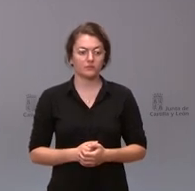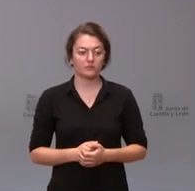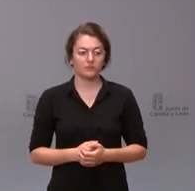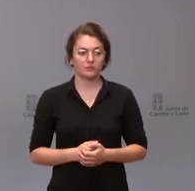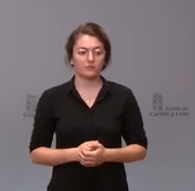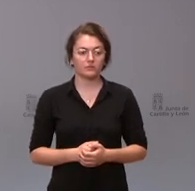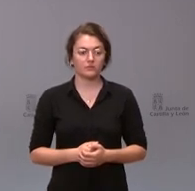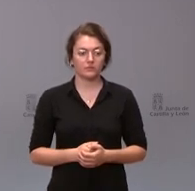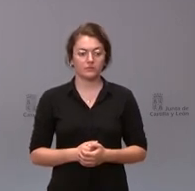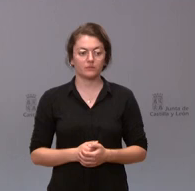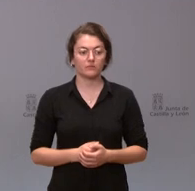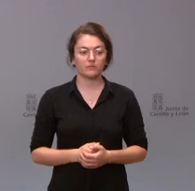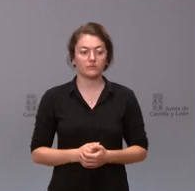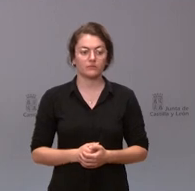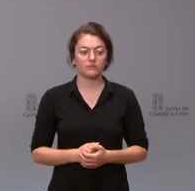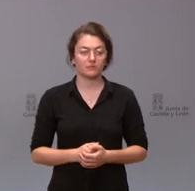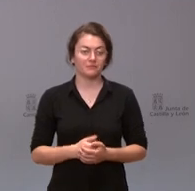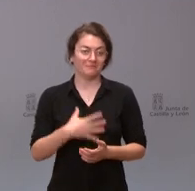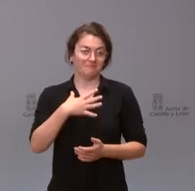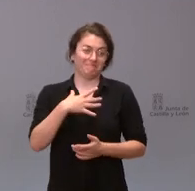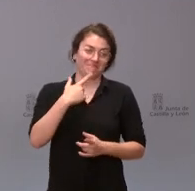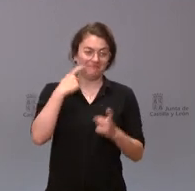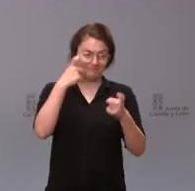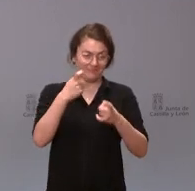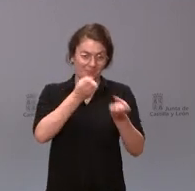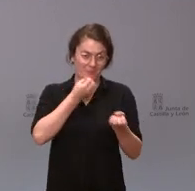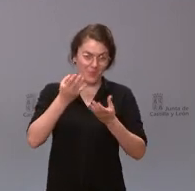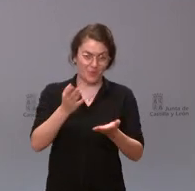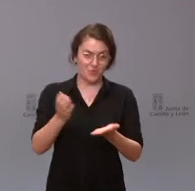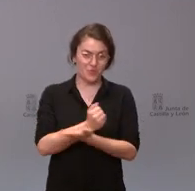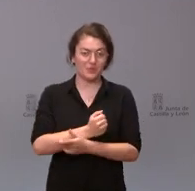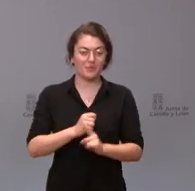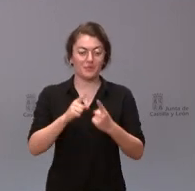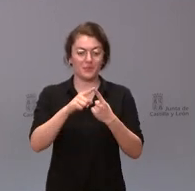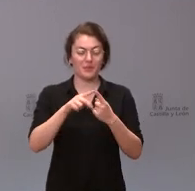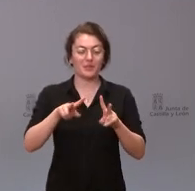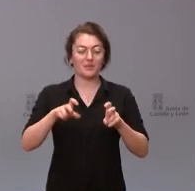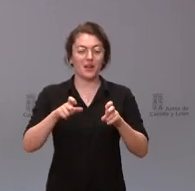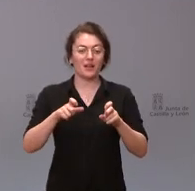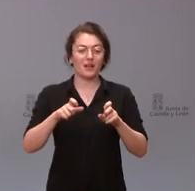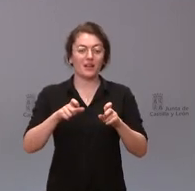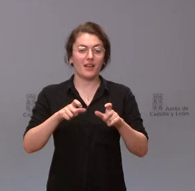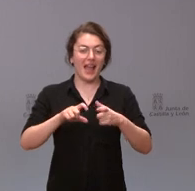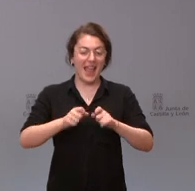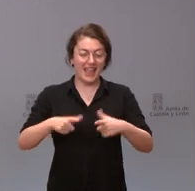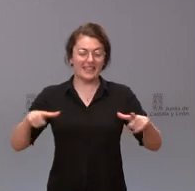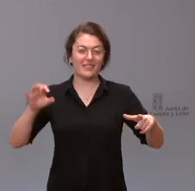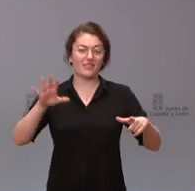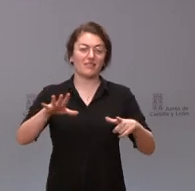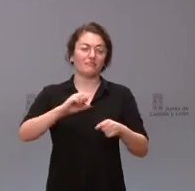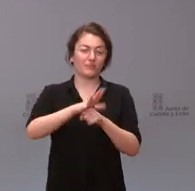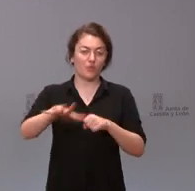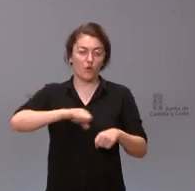pues intentaré contestar a todas ellas la primera es la que tiene que ver con la incidencia del coronavirus es verdad que estamos teniendo un